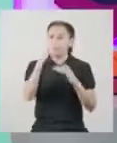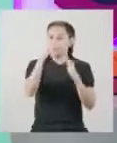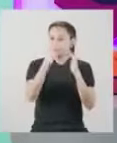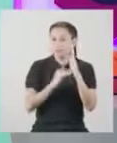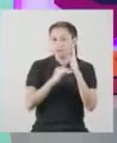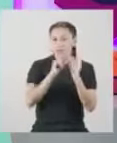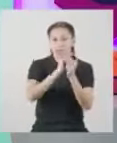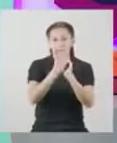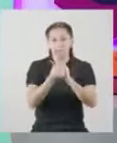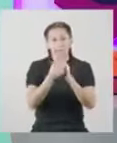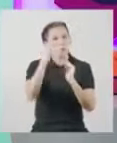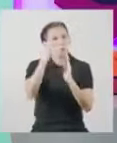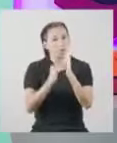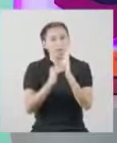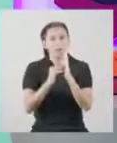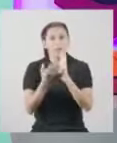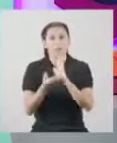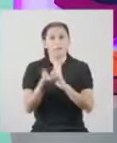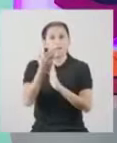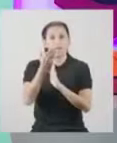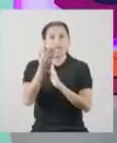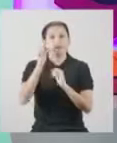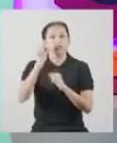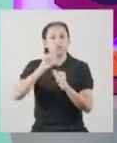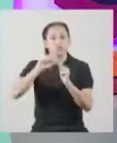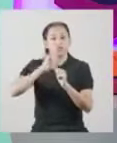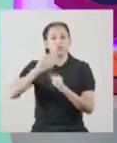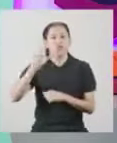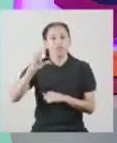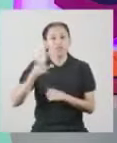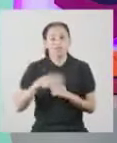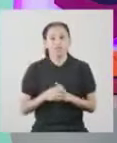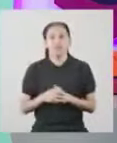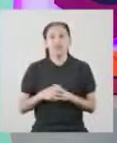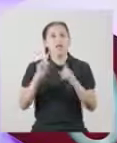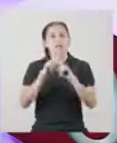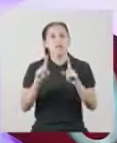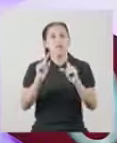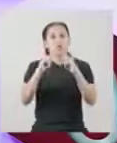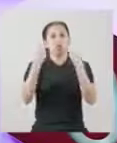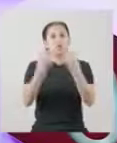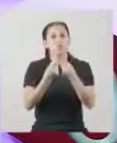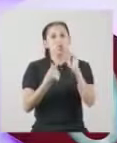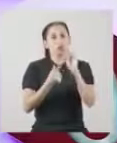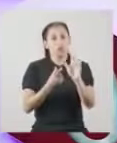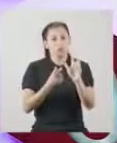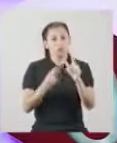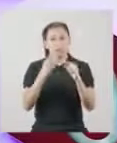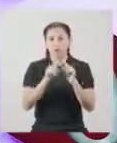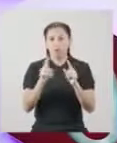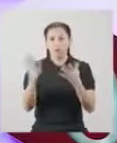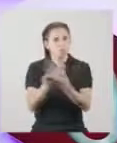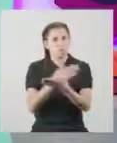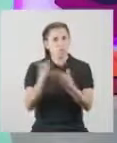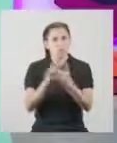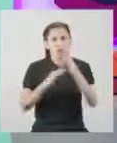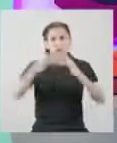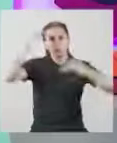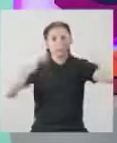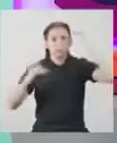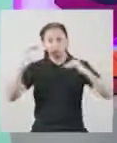variabilidad es menor que el grupo 1 y mayor que el grupo 3 Pero en el grupo 3, no hay dispersión